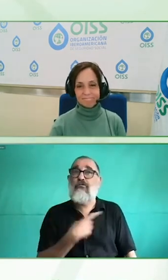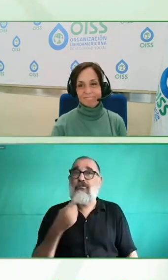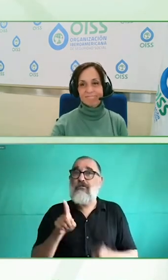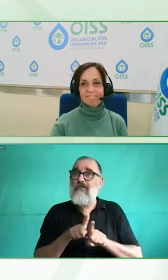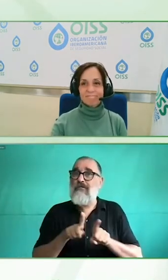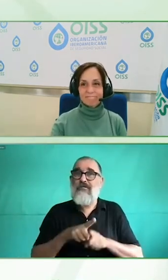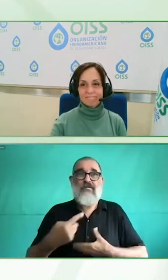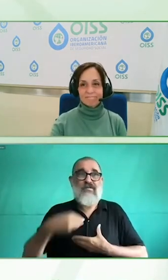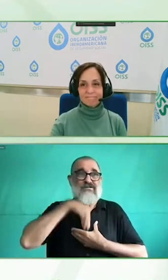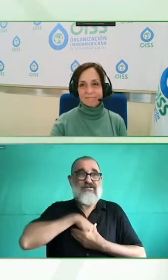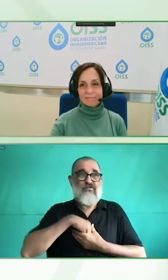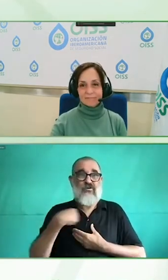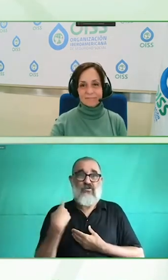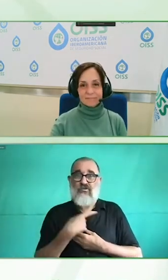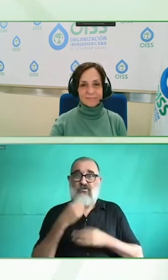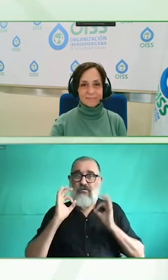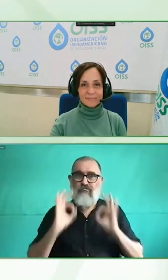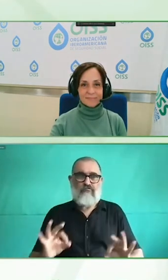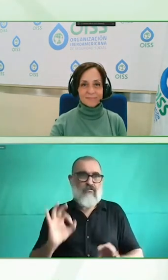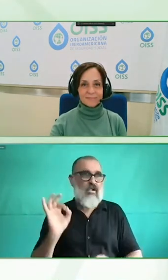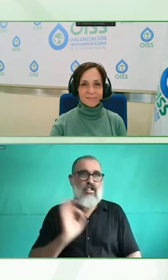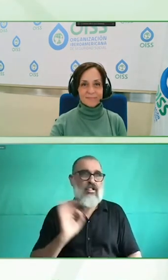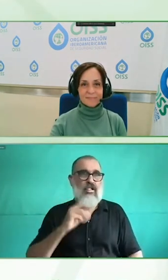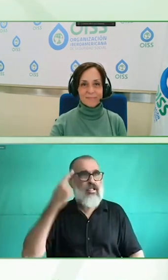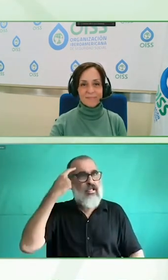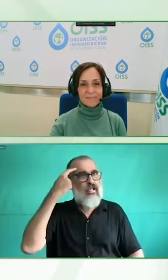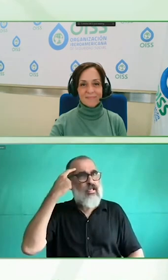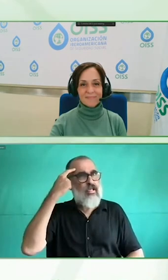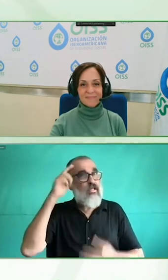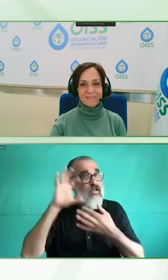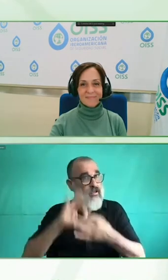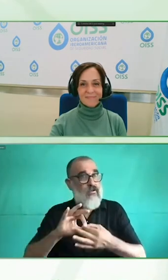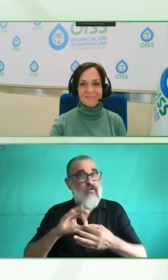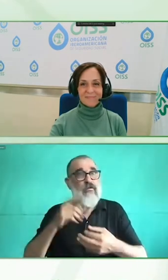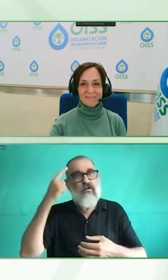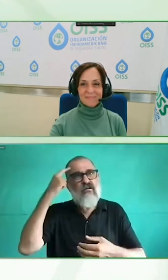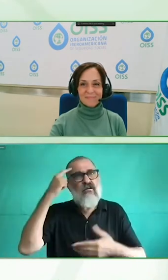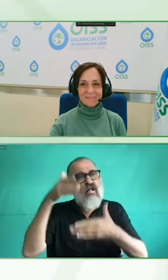importantísimo bueno les pido un tremendo aplauso para este gran panel